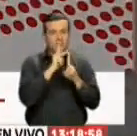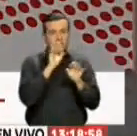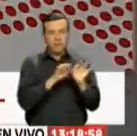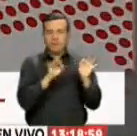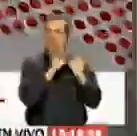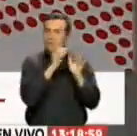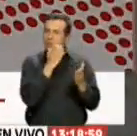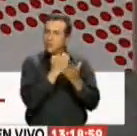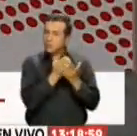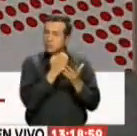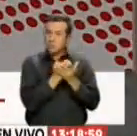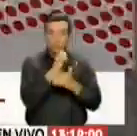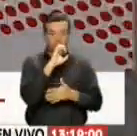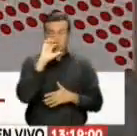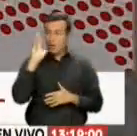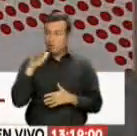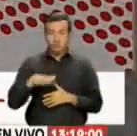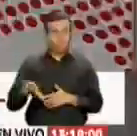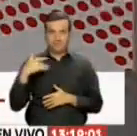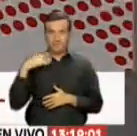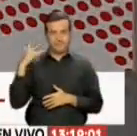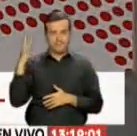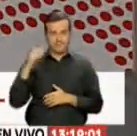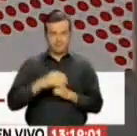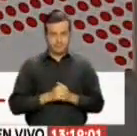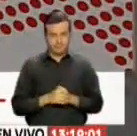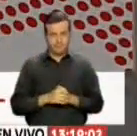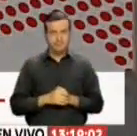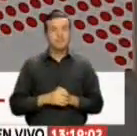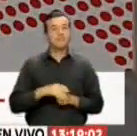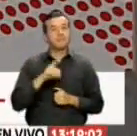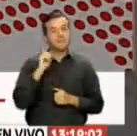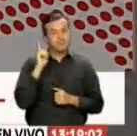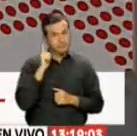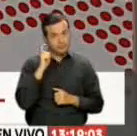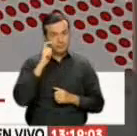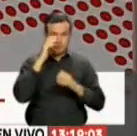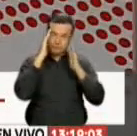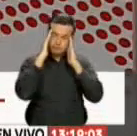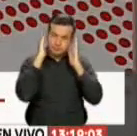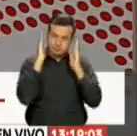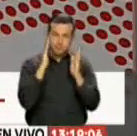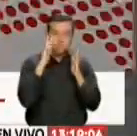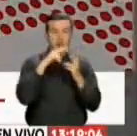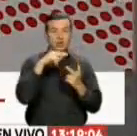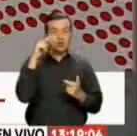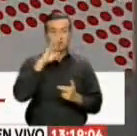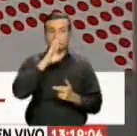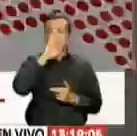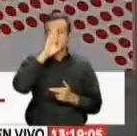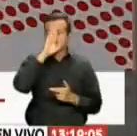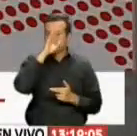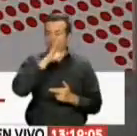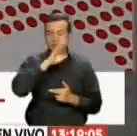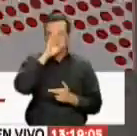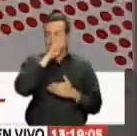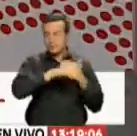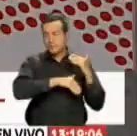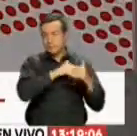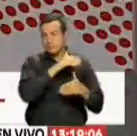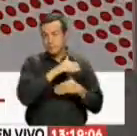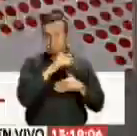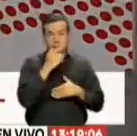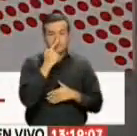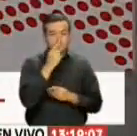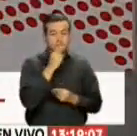económico que Unasur no lo tuvo Y que en eso también hay que ser objetivos La región siempre se ha mantenido muy